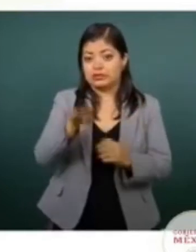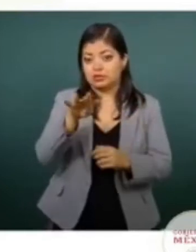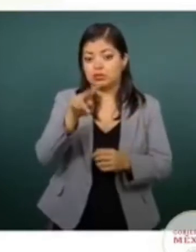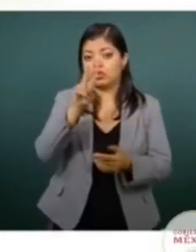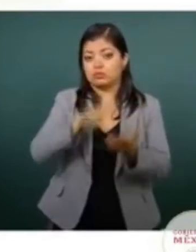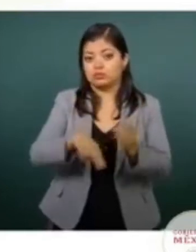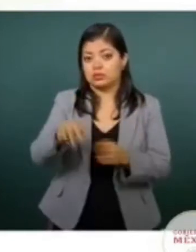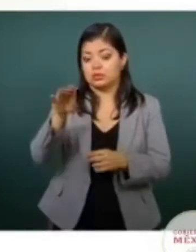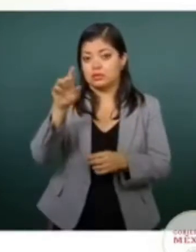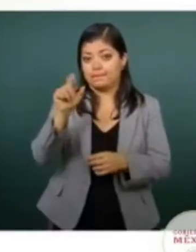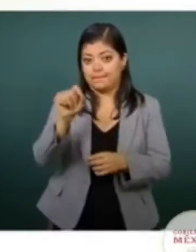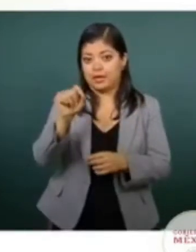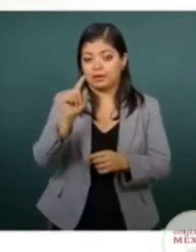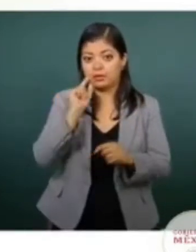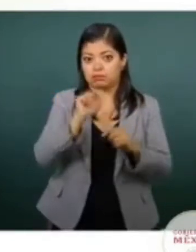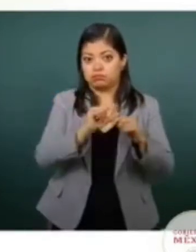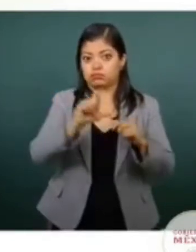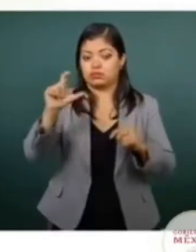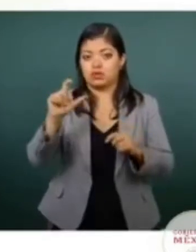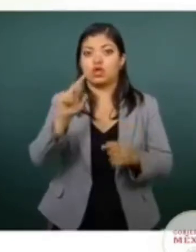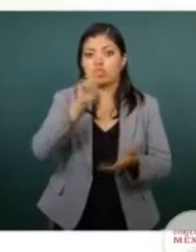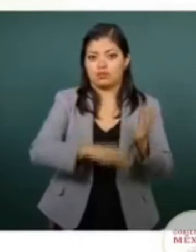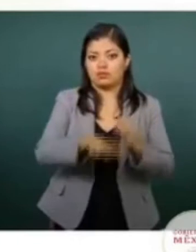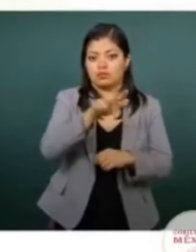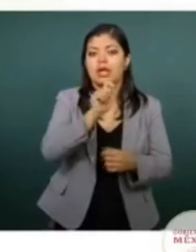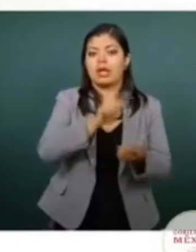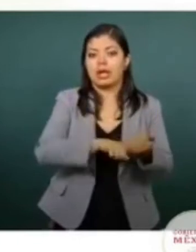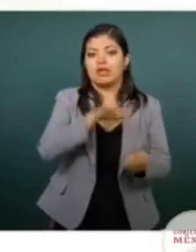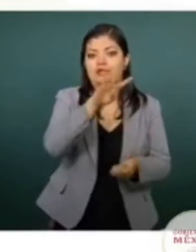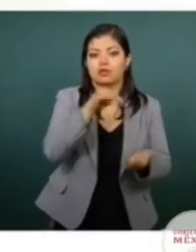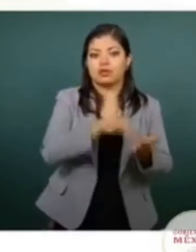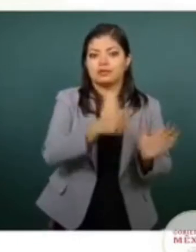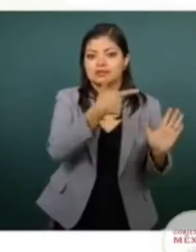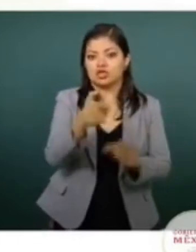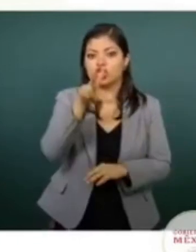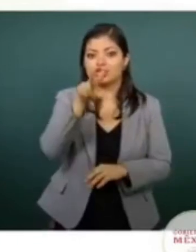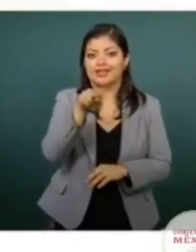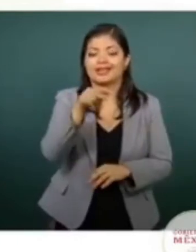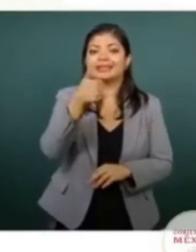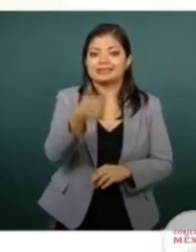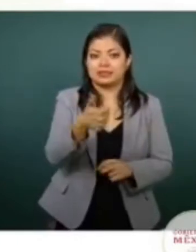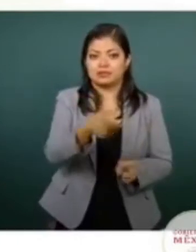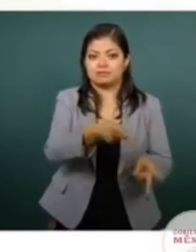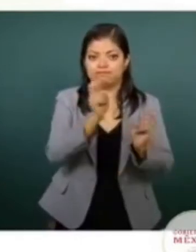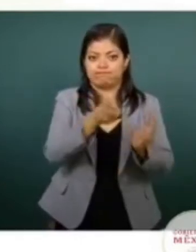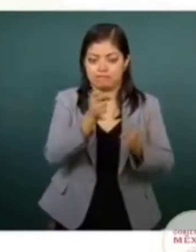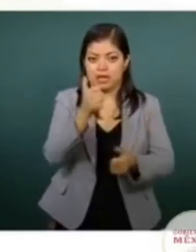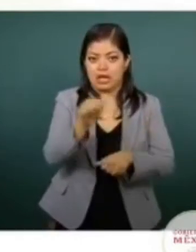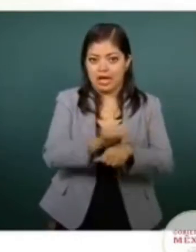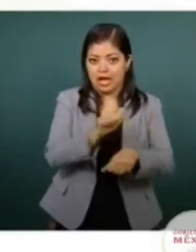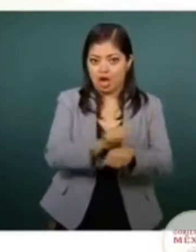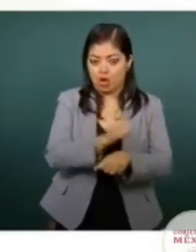esa tendencia. En 2018 hubo 19 mil 786 robo de vehículos. En el